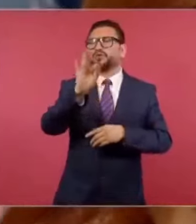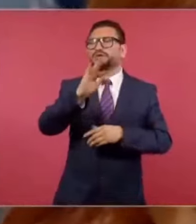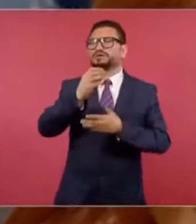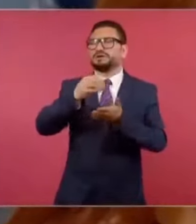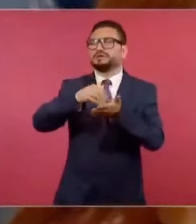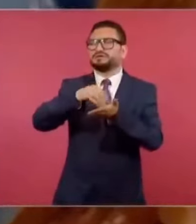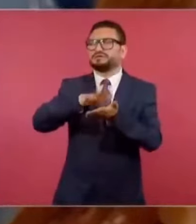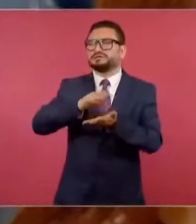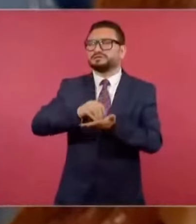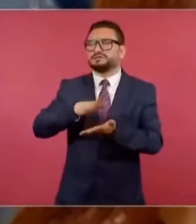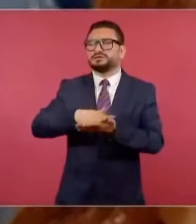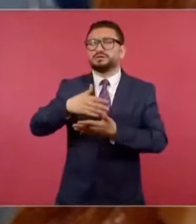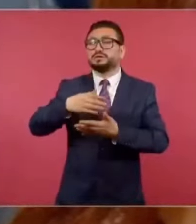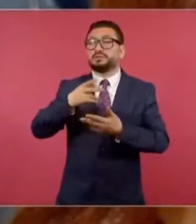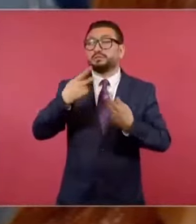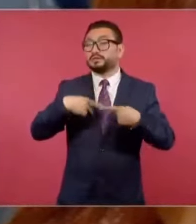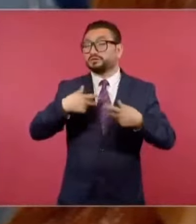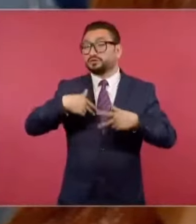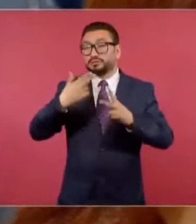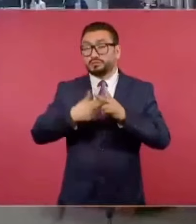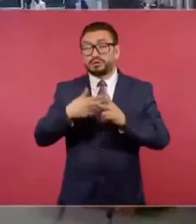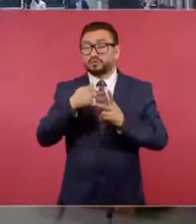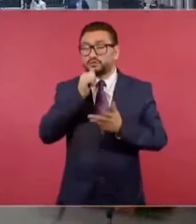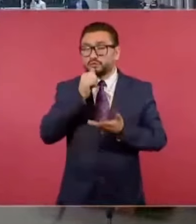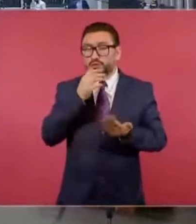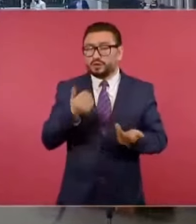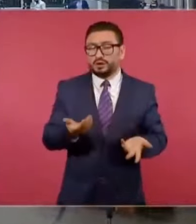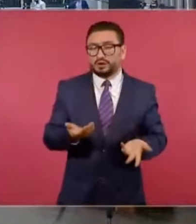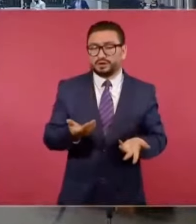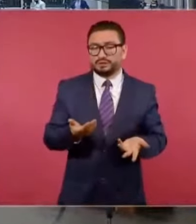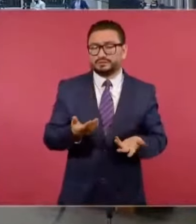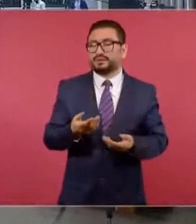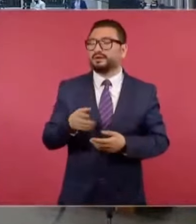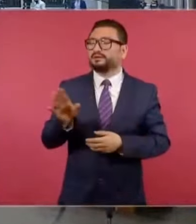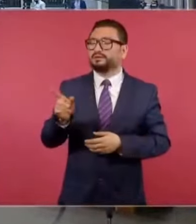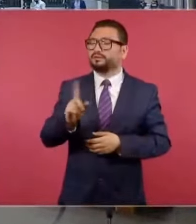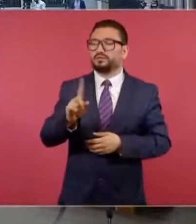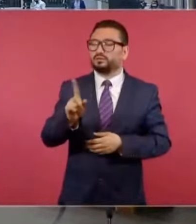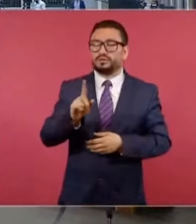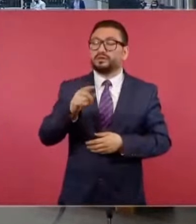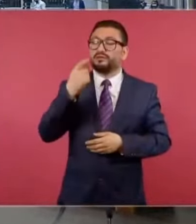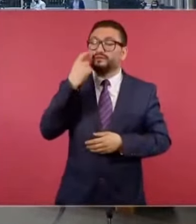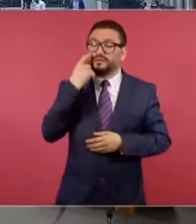ciertos asesinatos o no? No, es que los homicidios